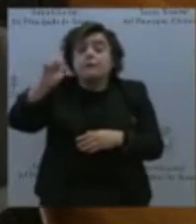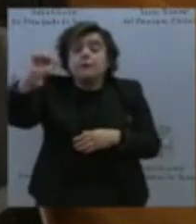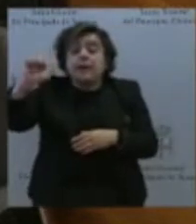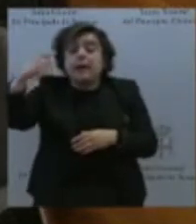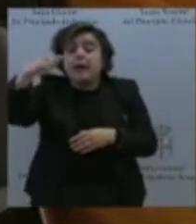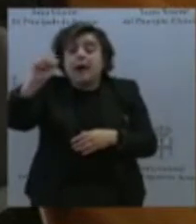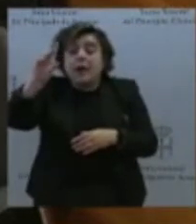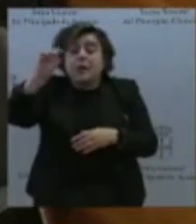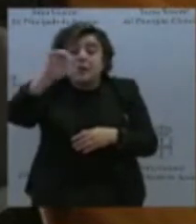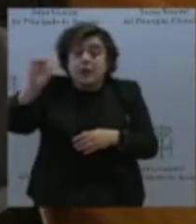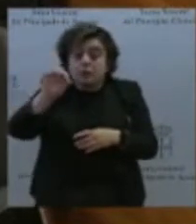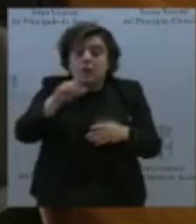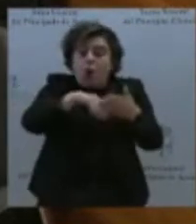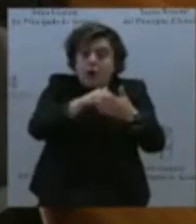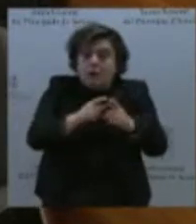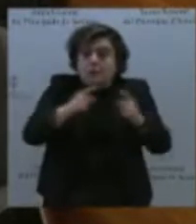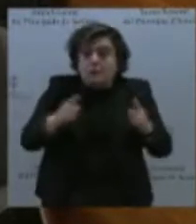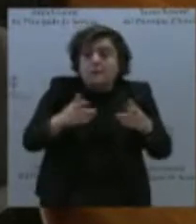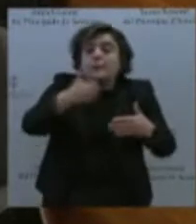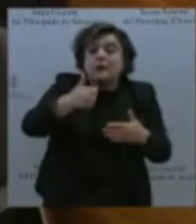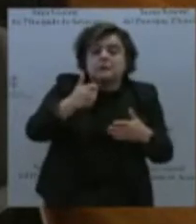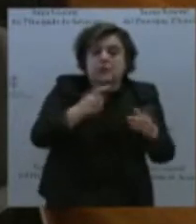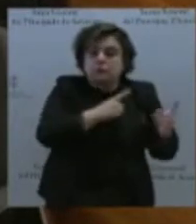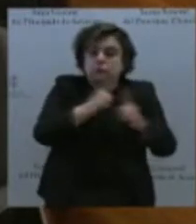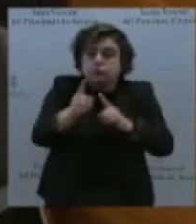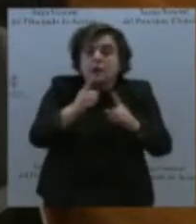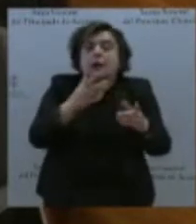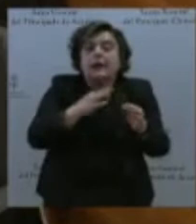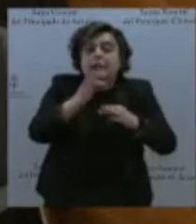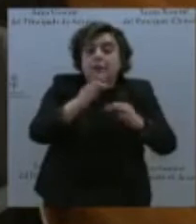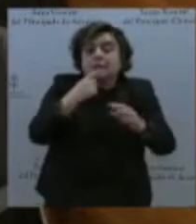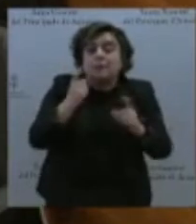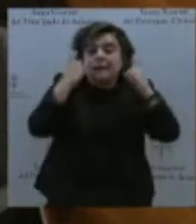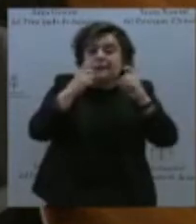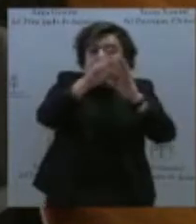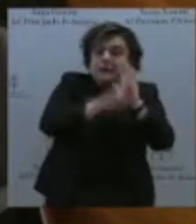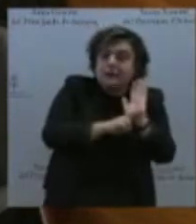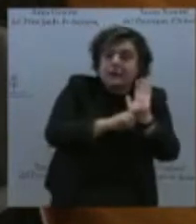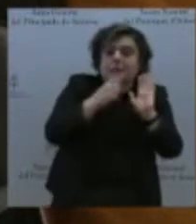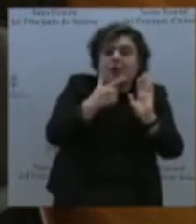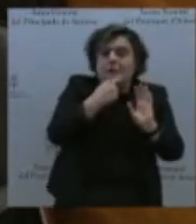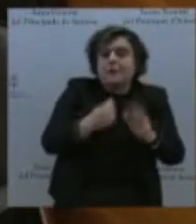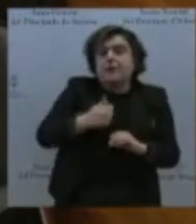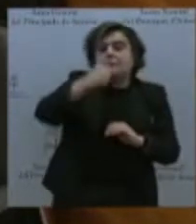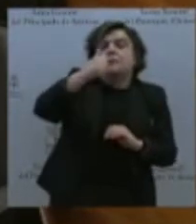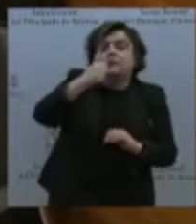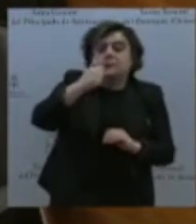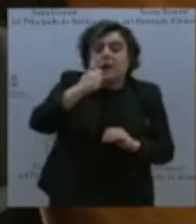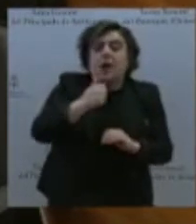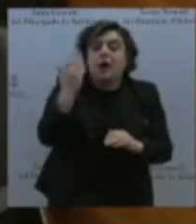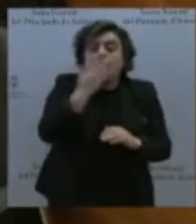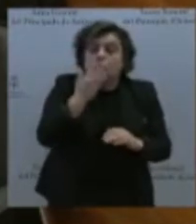el desplazamiento en régimen de uso general, en horarios que faciliten los traslados a centros formativos y también a otros centros públicos.